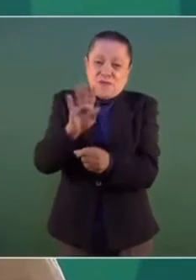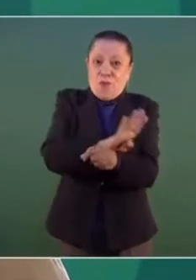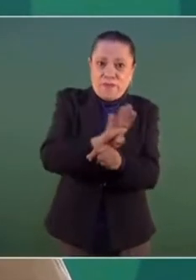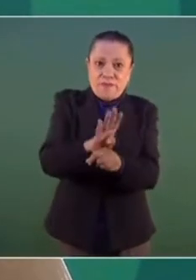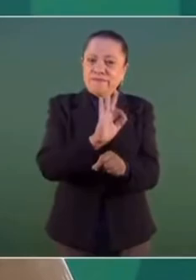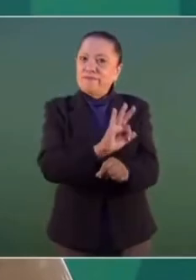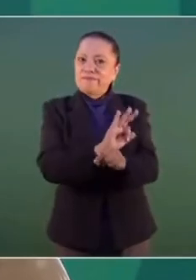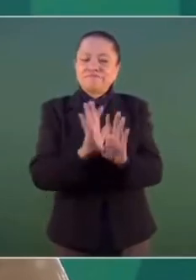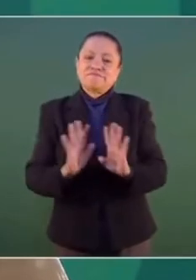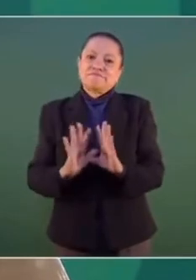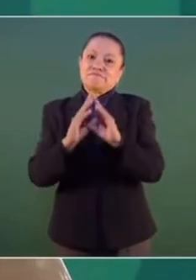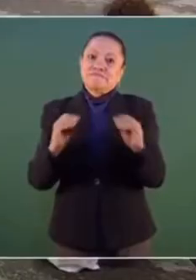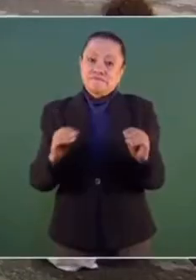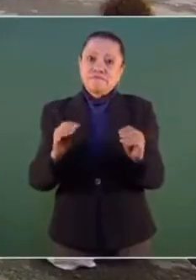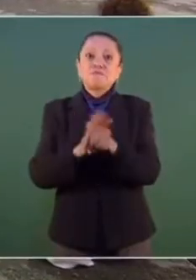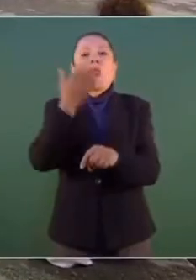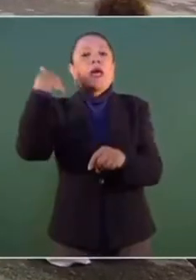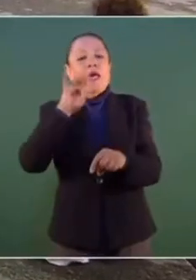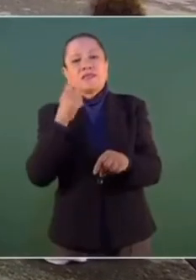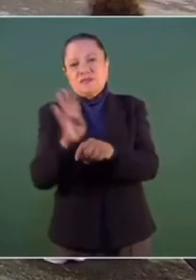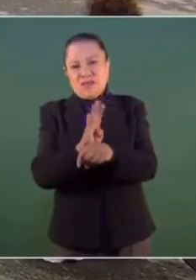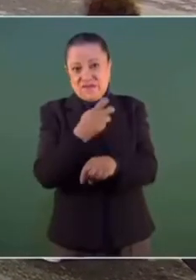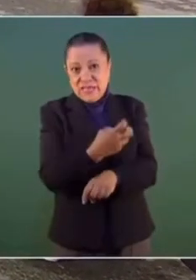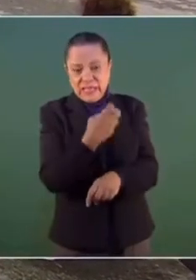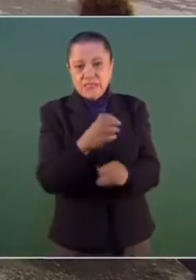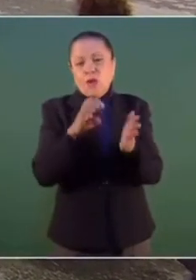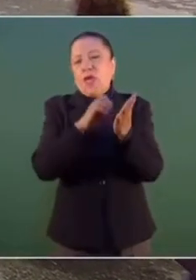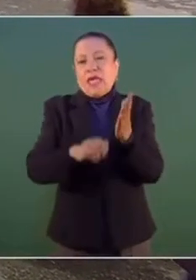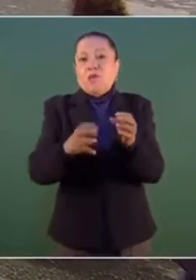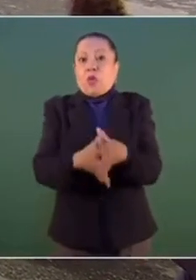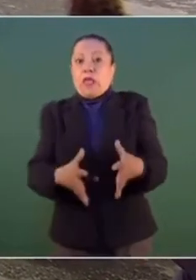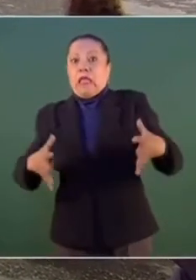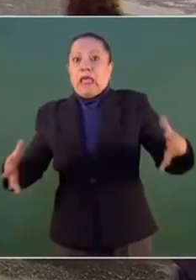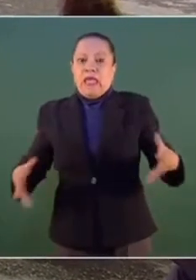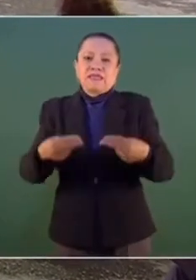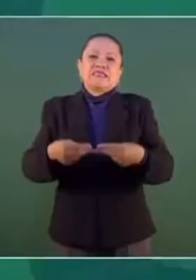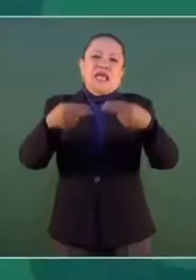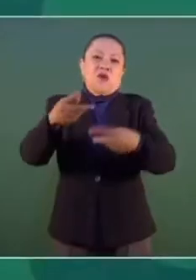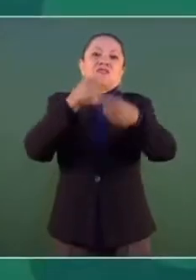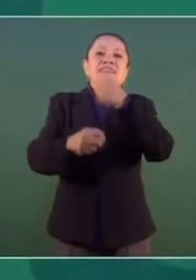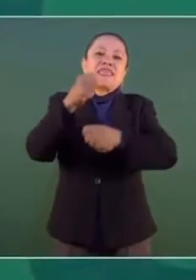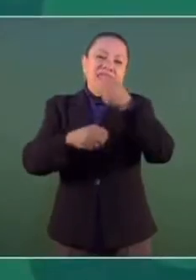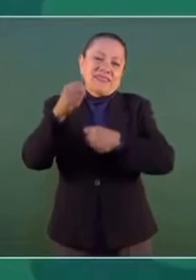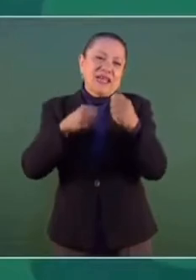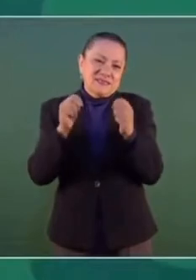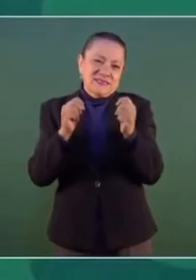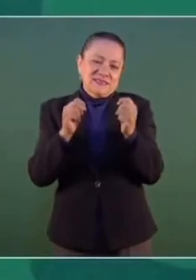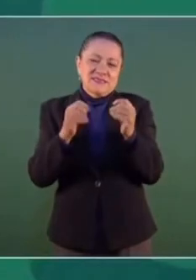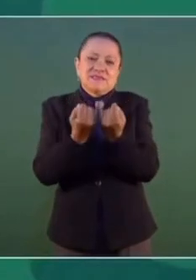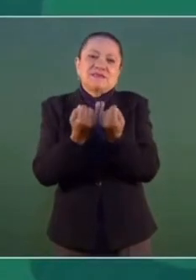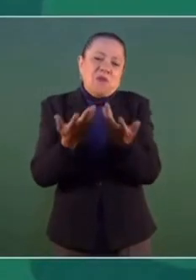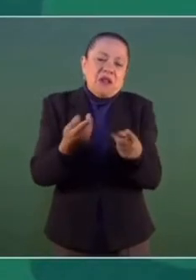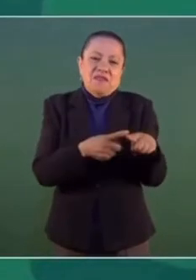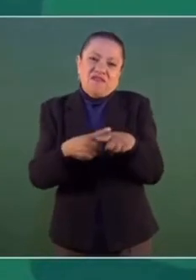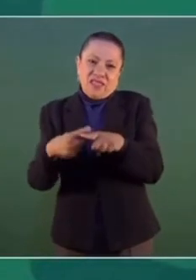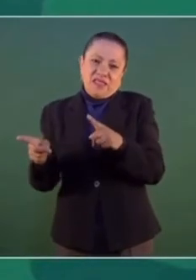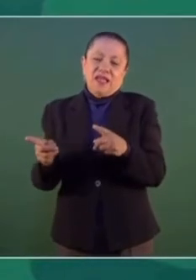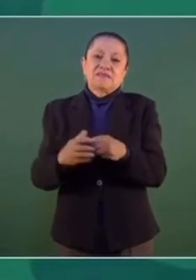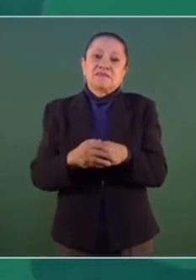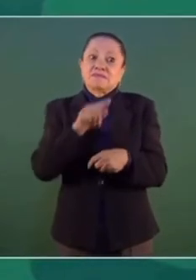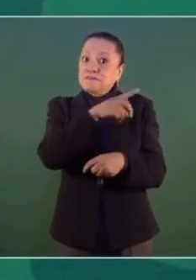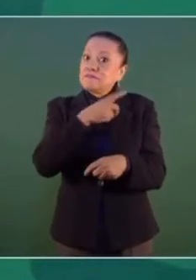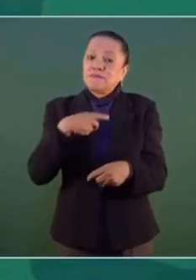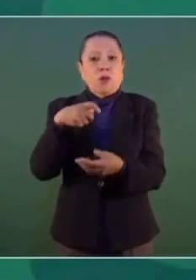quienes resultaban beneficiados de este esquema, por ejemplo, grandes cadenas comerciales, tiendas de autoservicio, pues tendrán que adquirir la energía